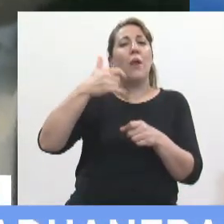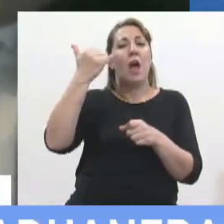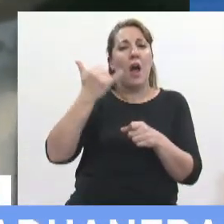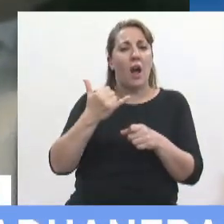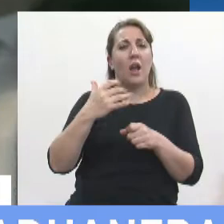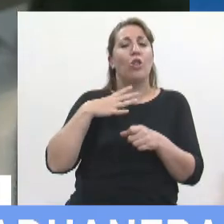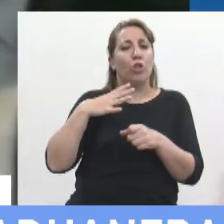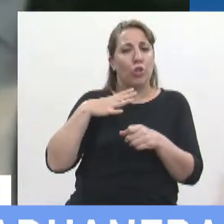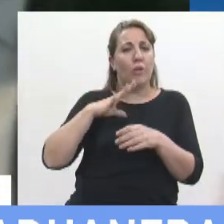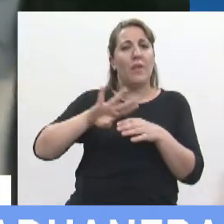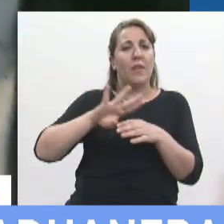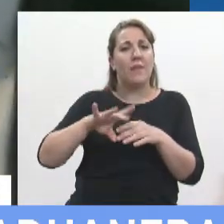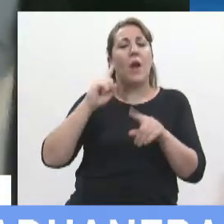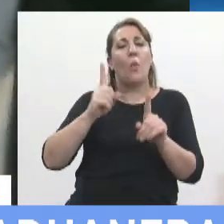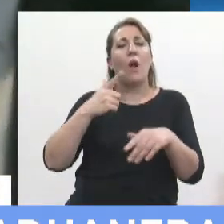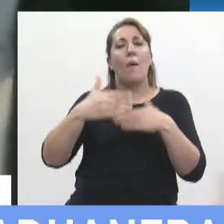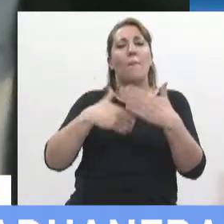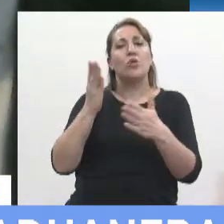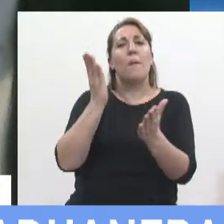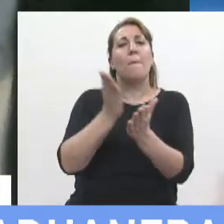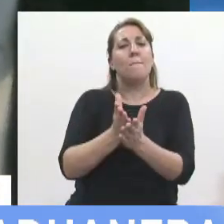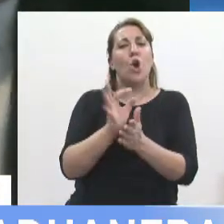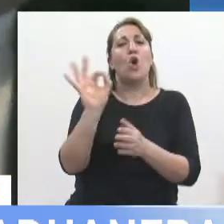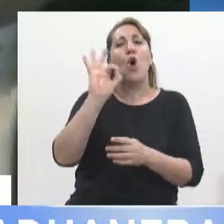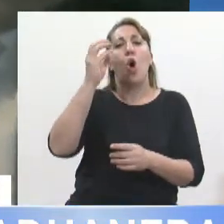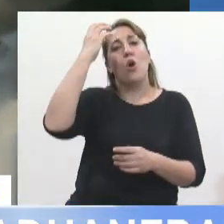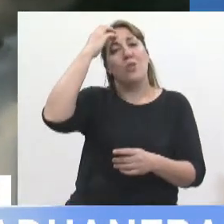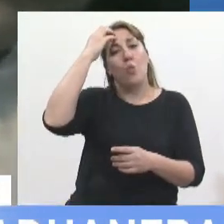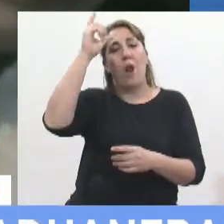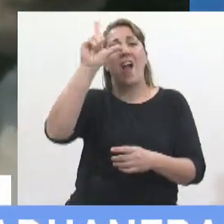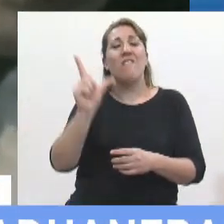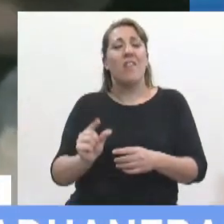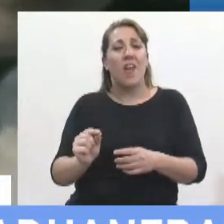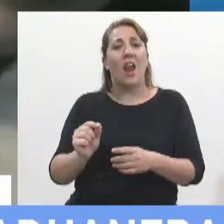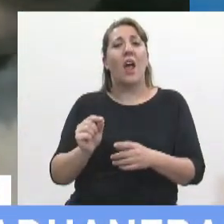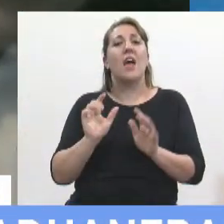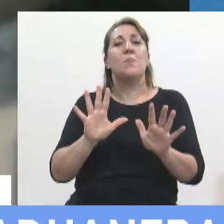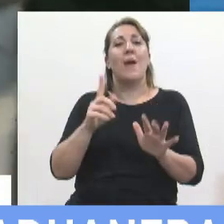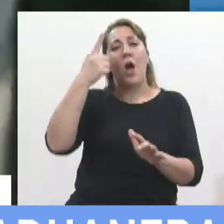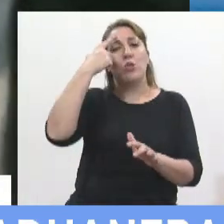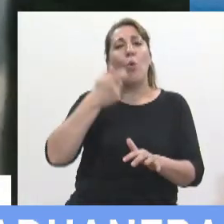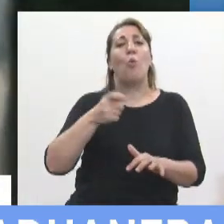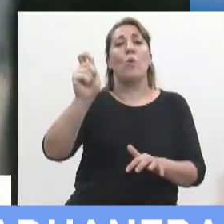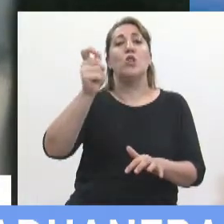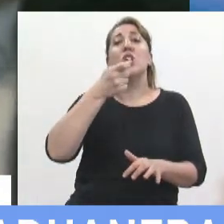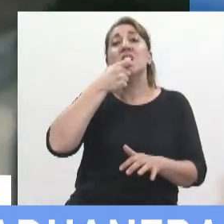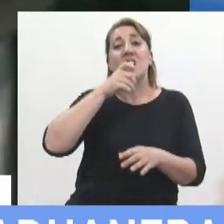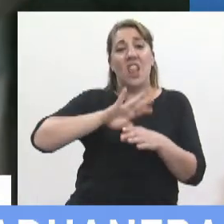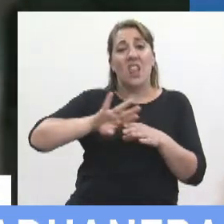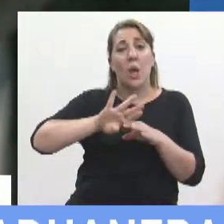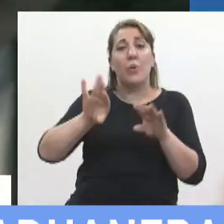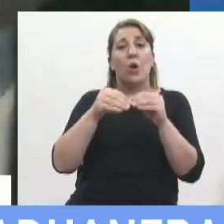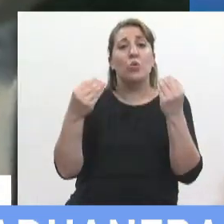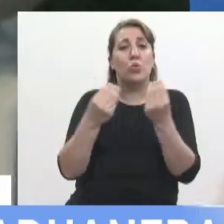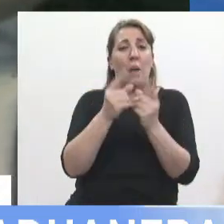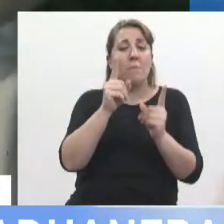y se le sigue adelante un proceso penal hoy radicado ante un tribunal oral federal esperando su juicio oral y si deben la cifra